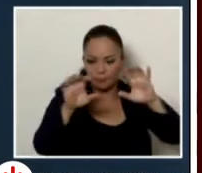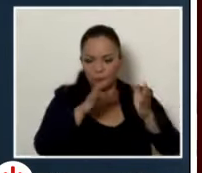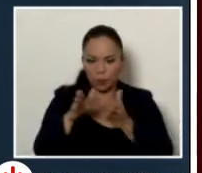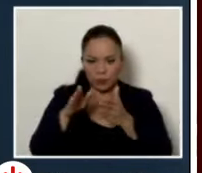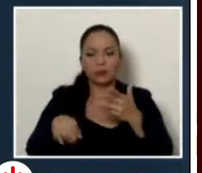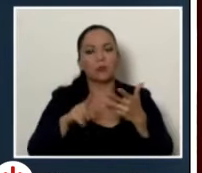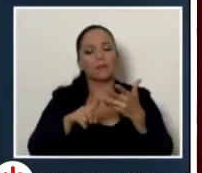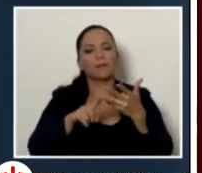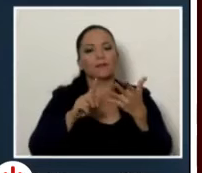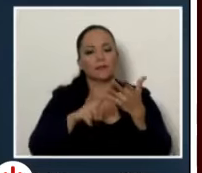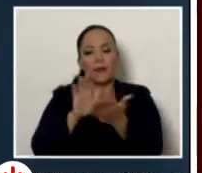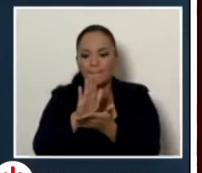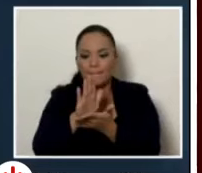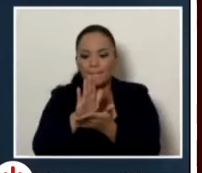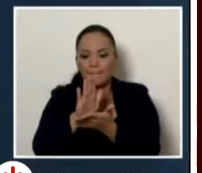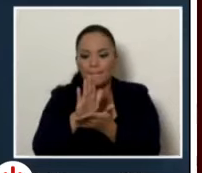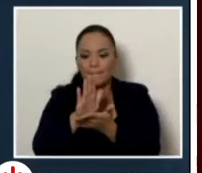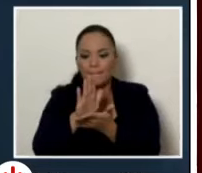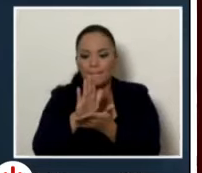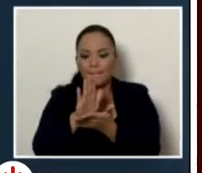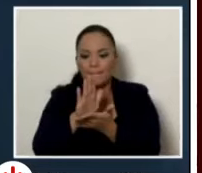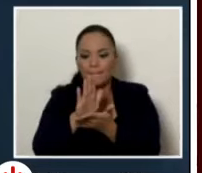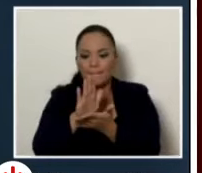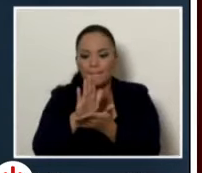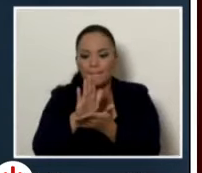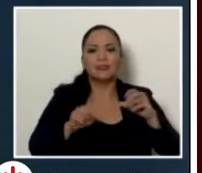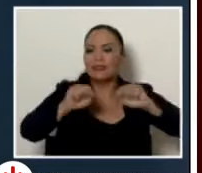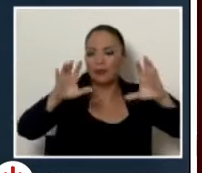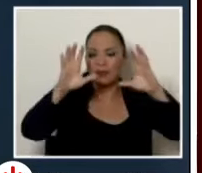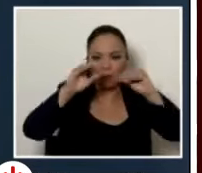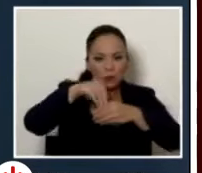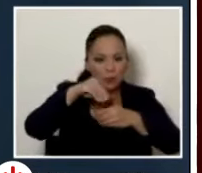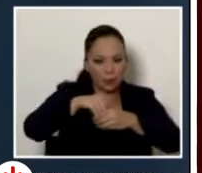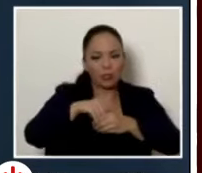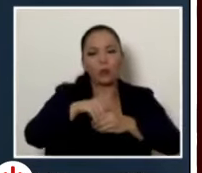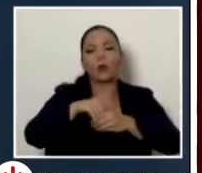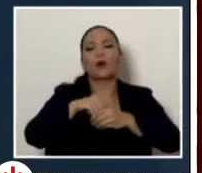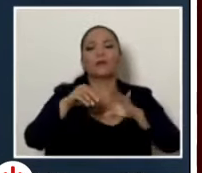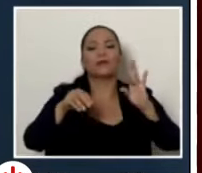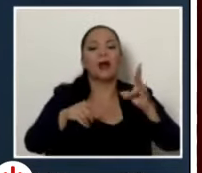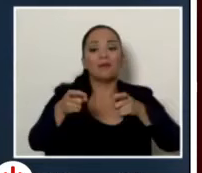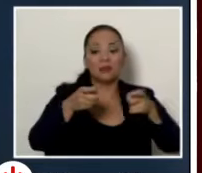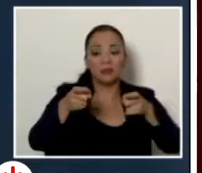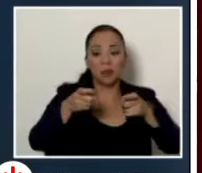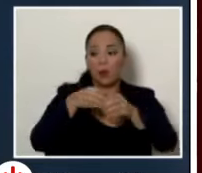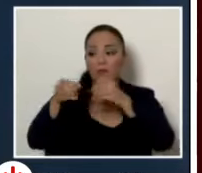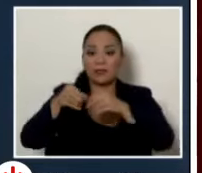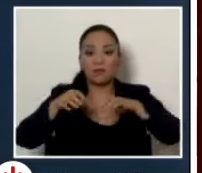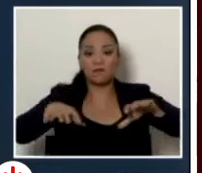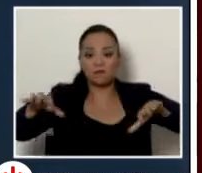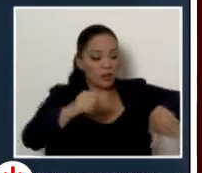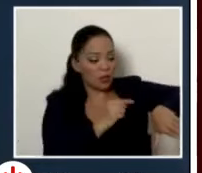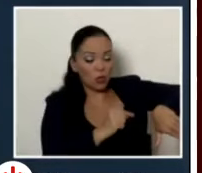institucional los sistemas información internos y la administración de las regiones ni siquiera he